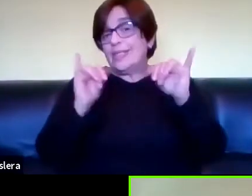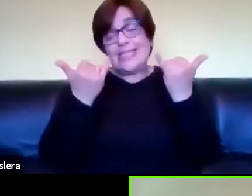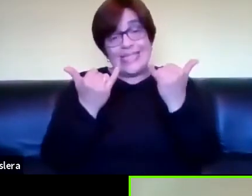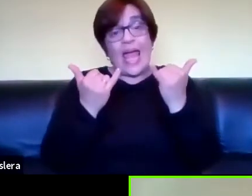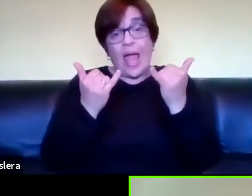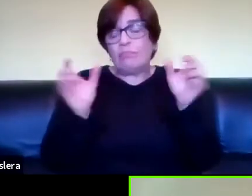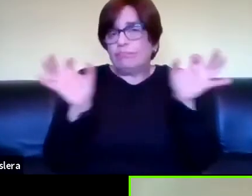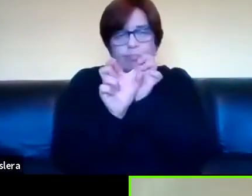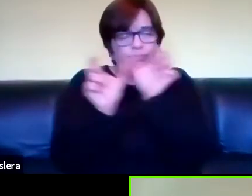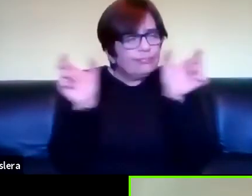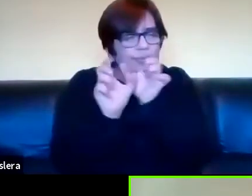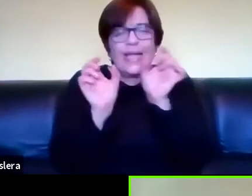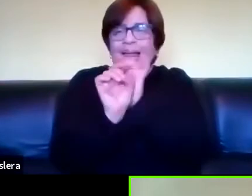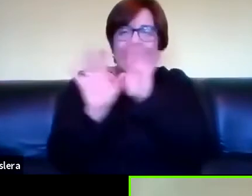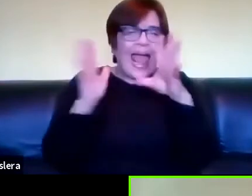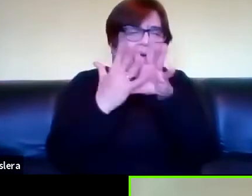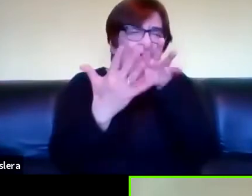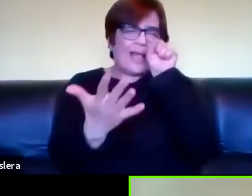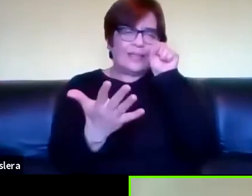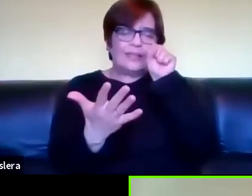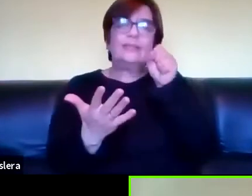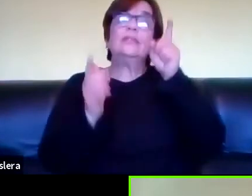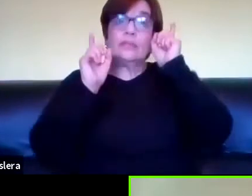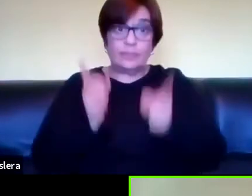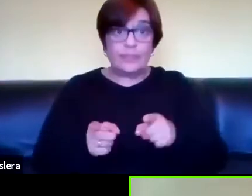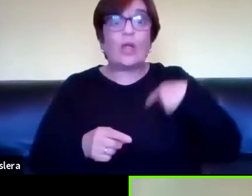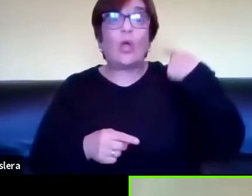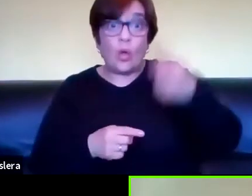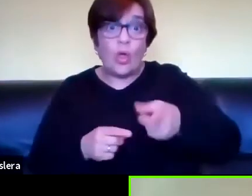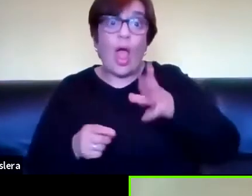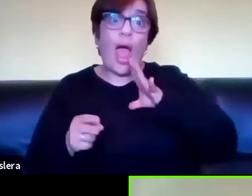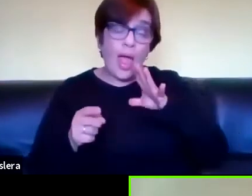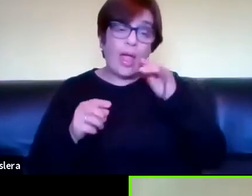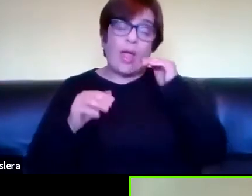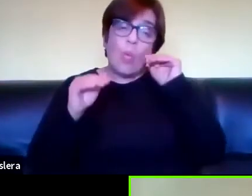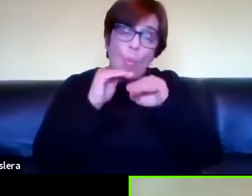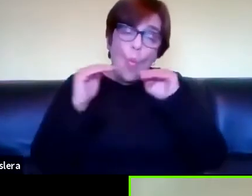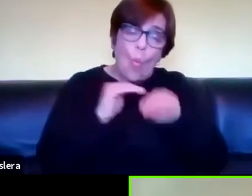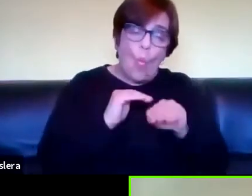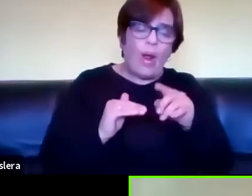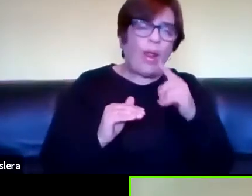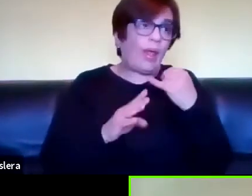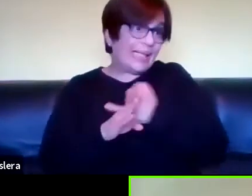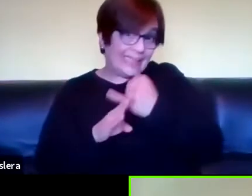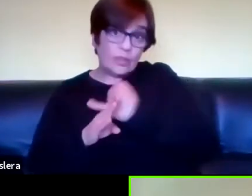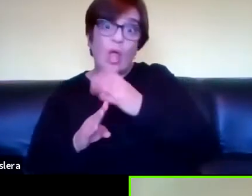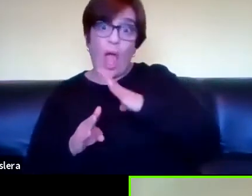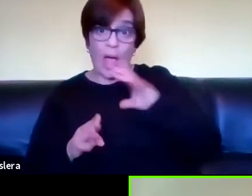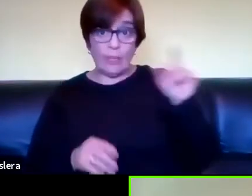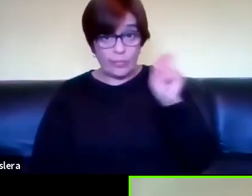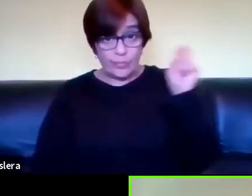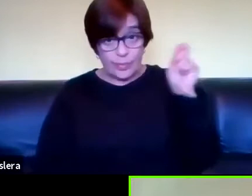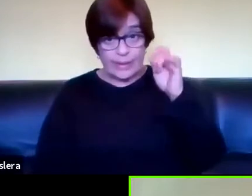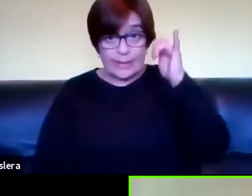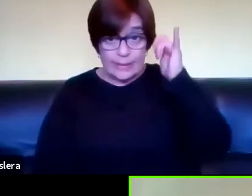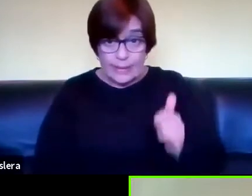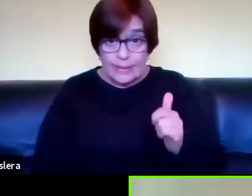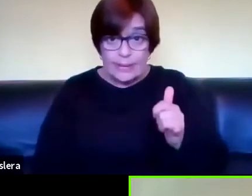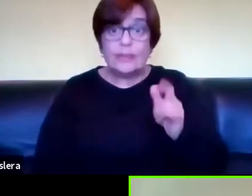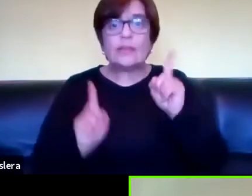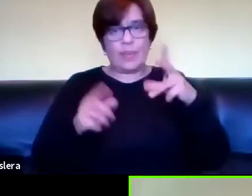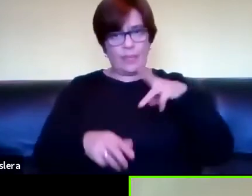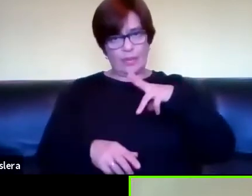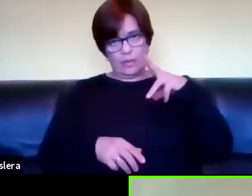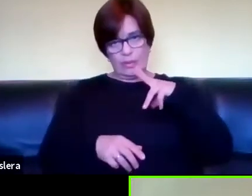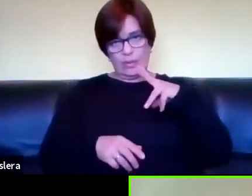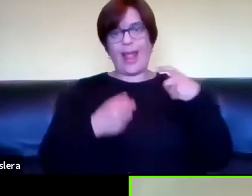sintactizados y luego existen tecnologías para su archivo instituciones públicas y privadas